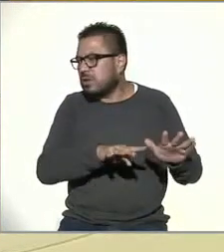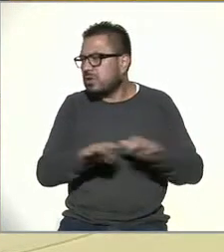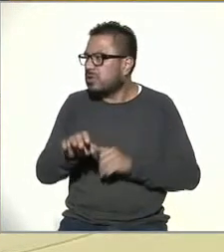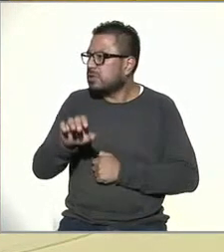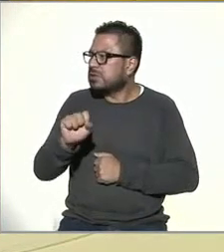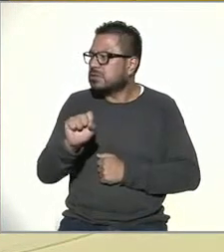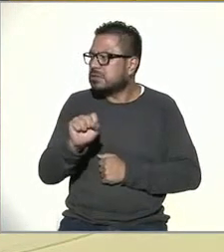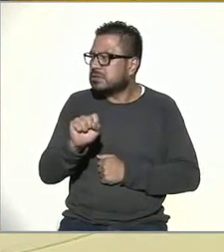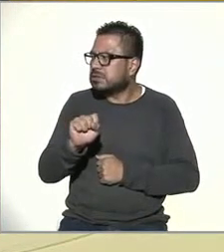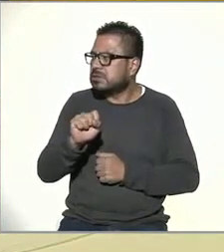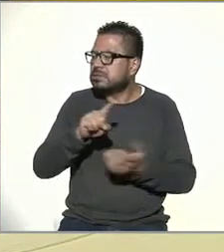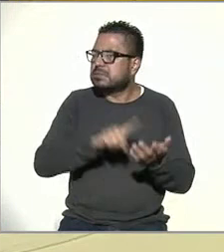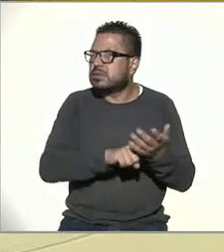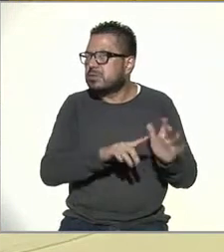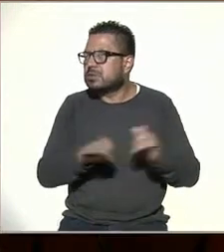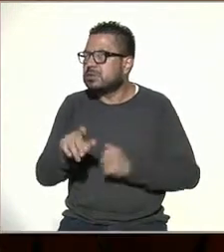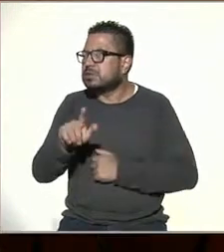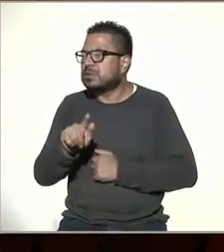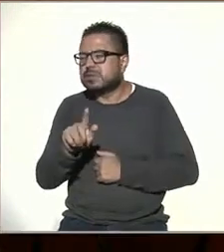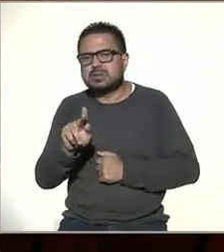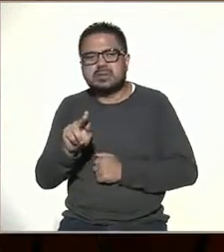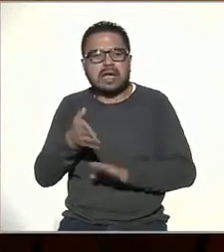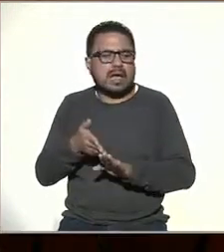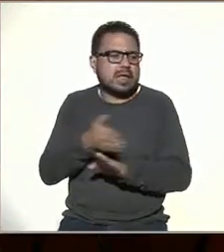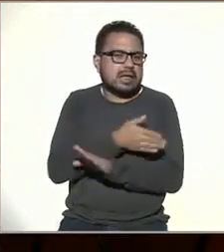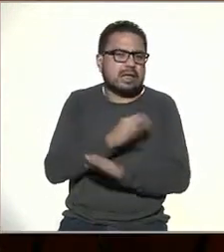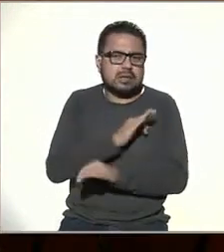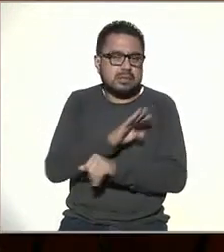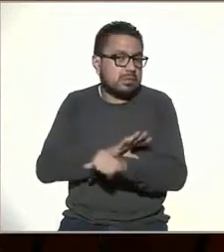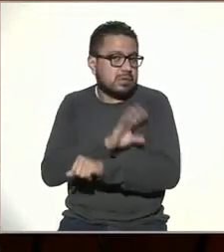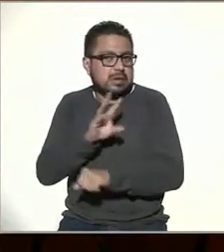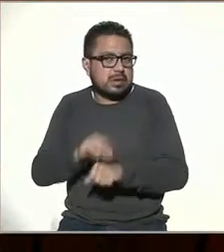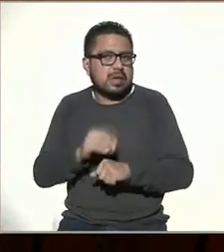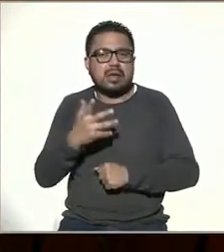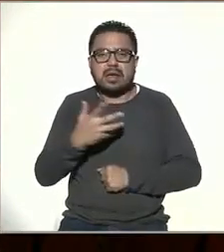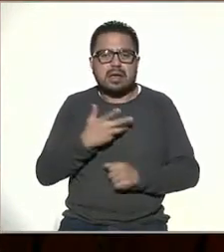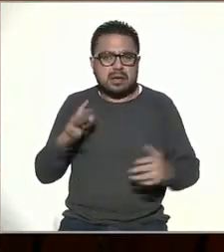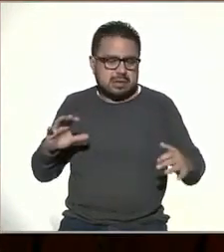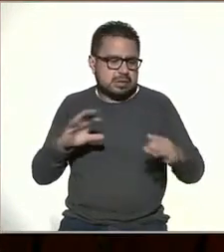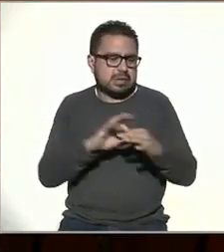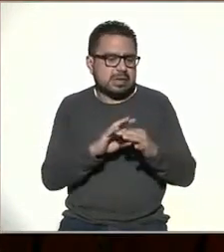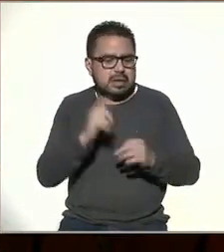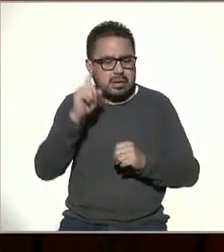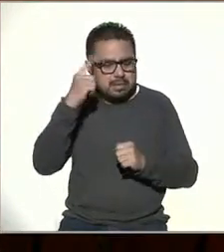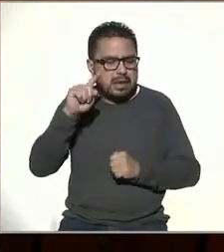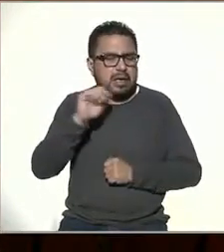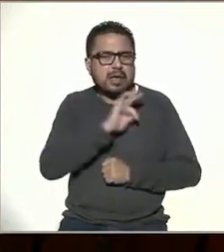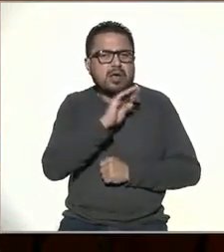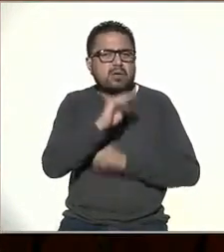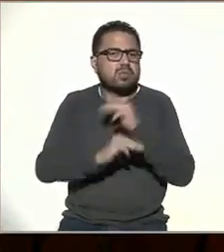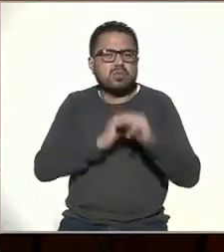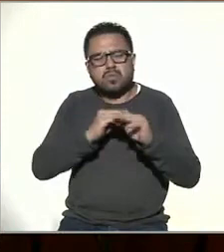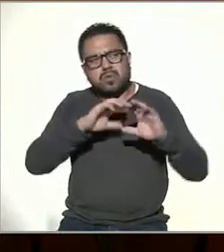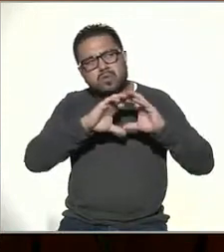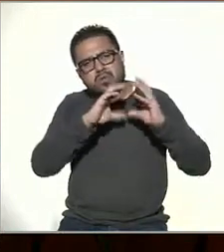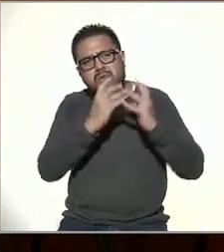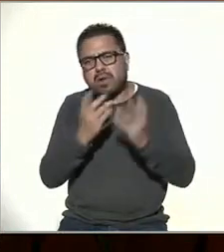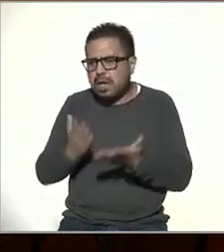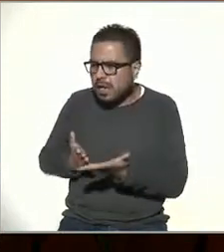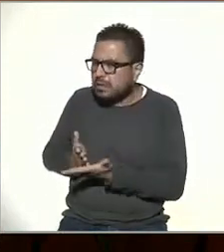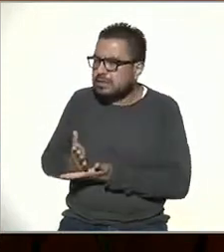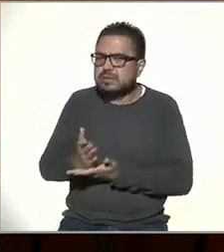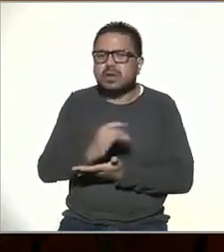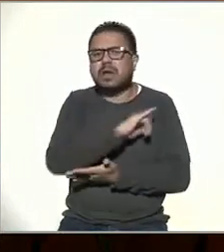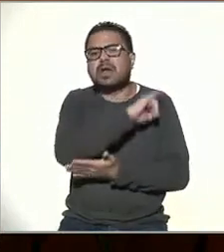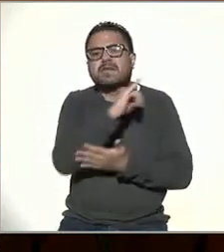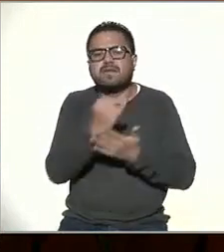70, 80, incluso antes, que permitía tener conexiones para el ejército en todo el mundo, acceso a la información.